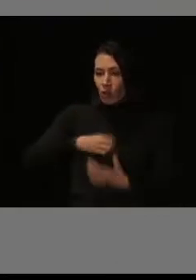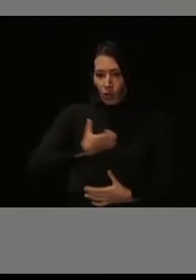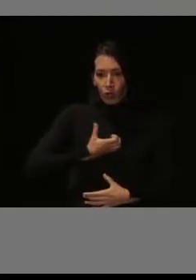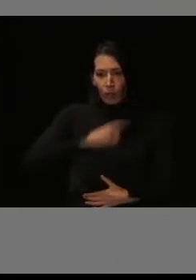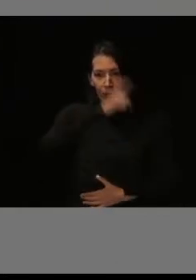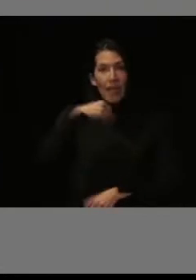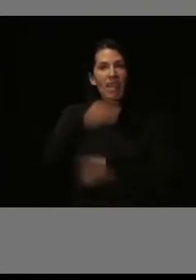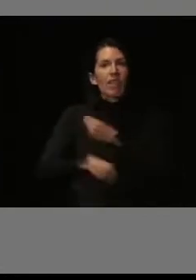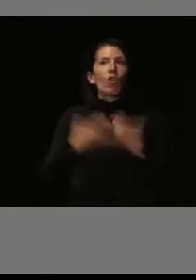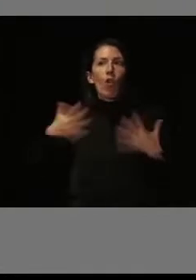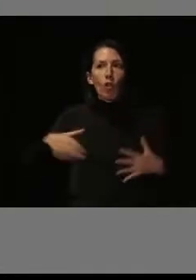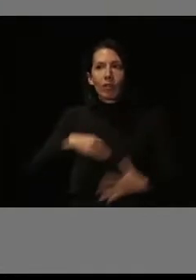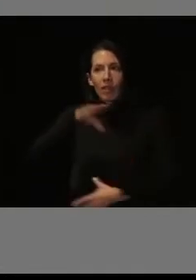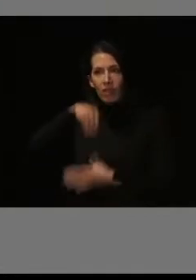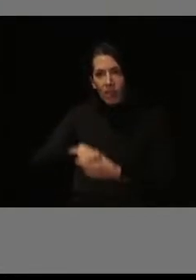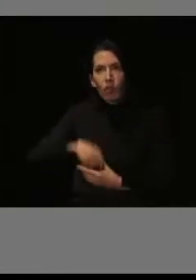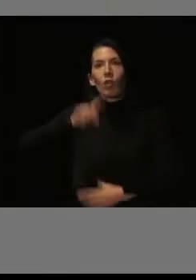dentro de la Dirección General de Planificación de Recursos Humanos.